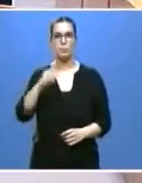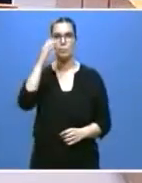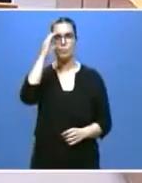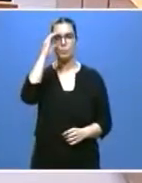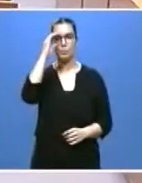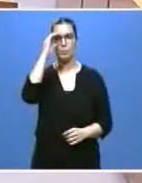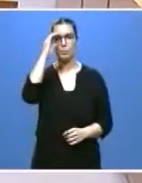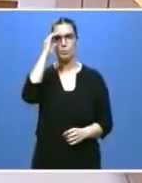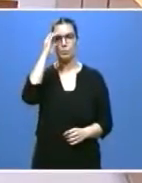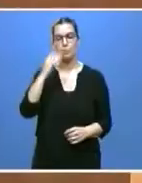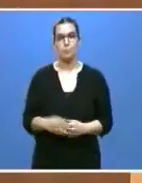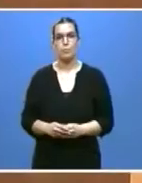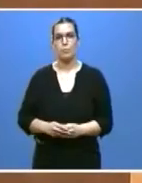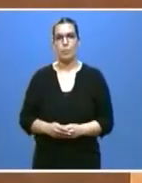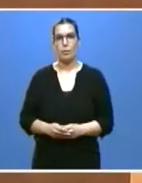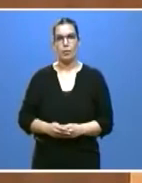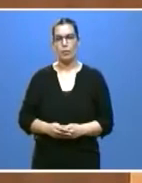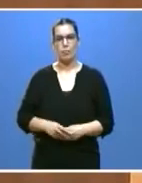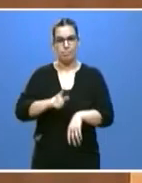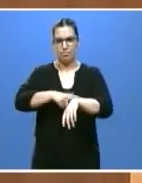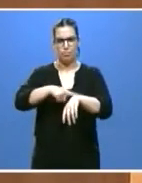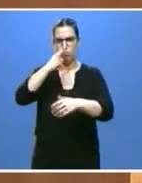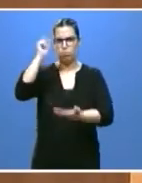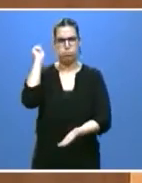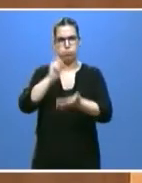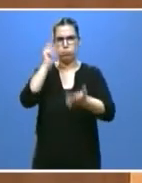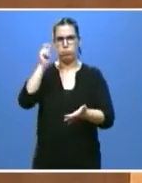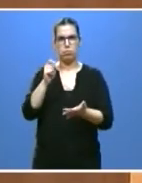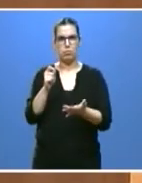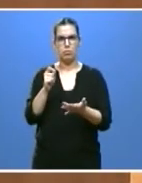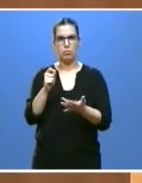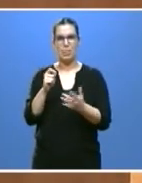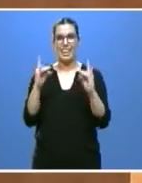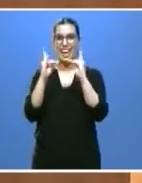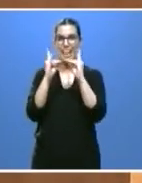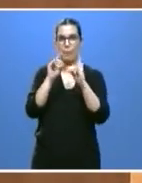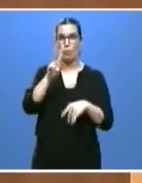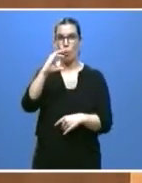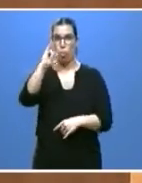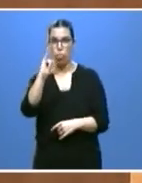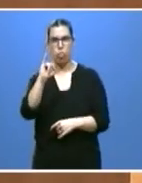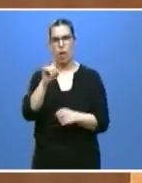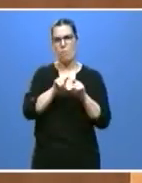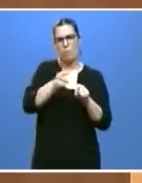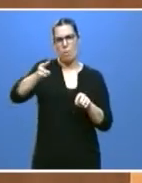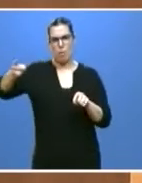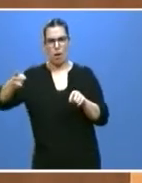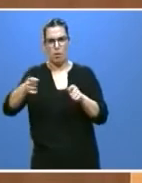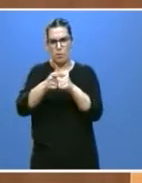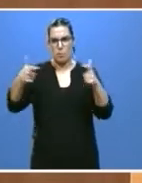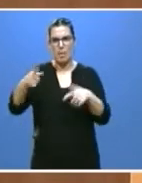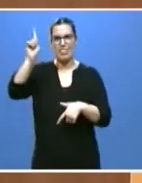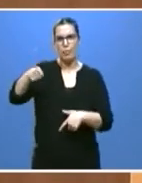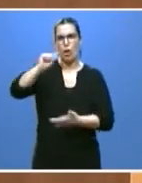En un tiempo récord, hemos multiplicado por cuatro las plazas de cuidados intensivos, reforzado el